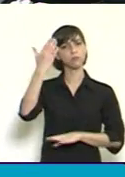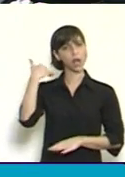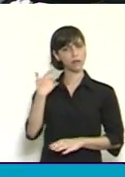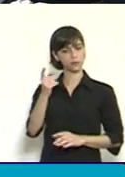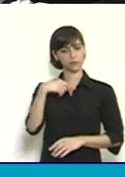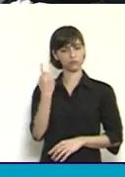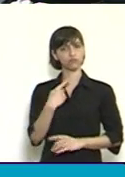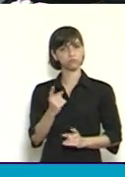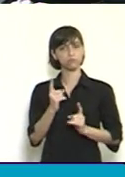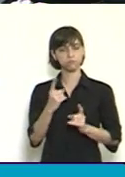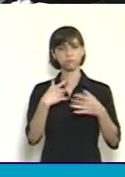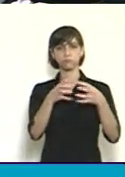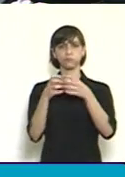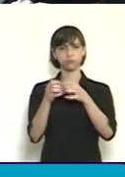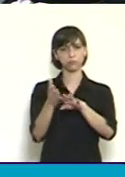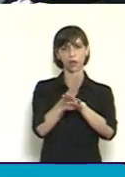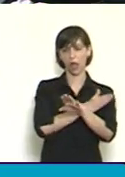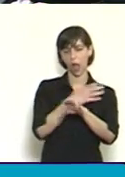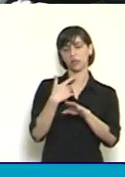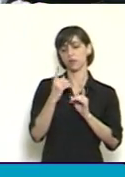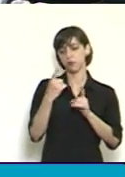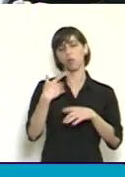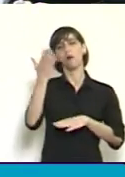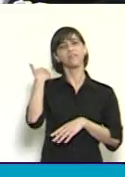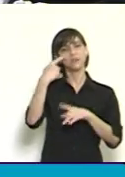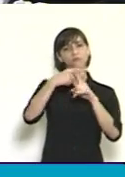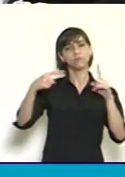una media sanción que luego no prosperó.